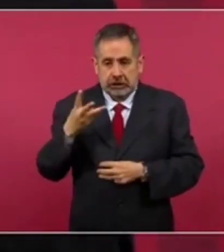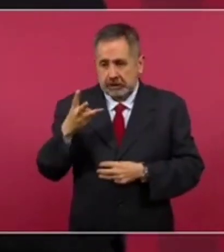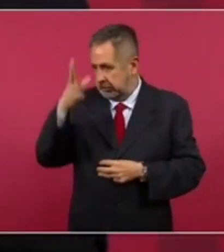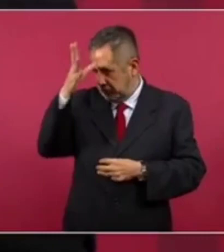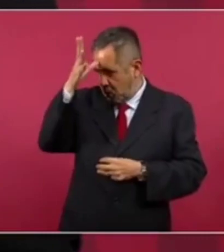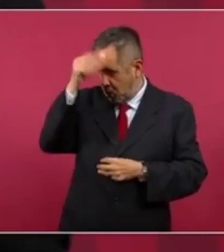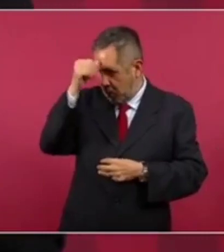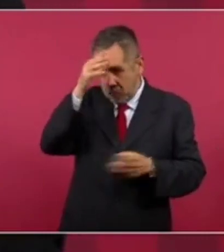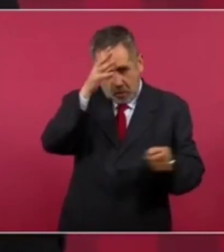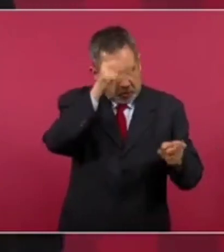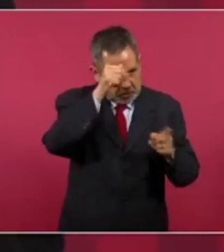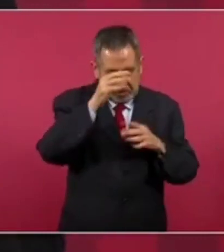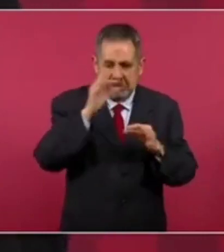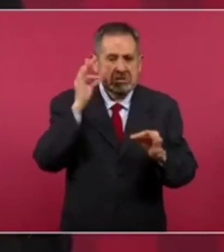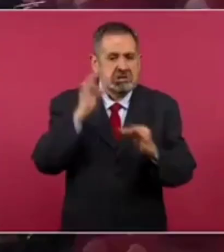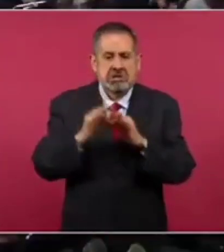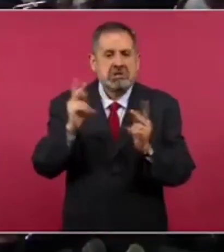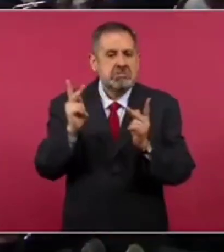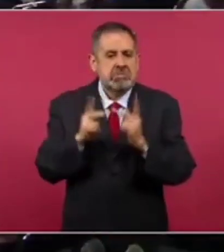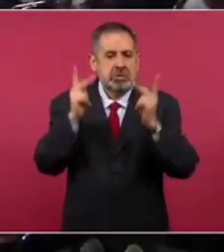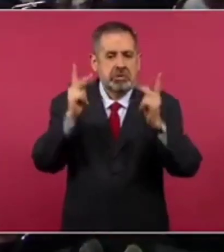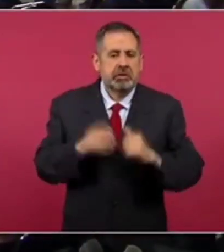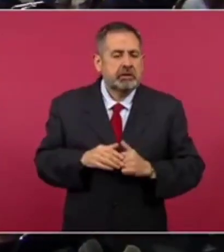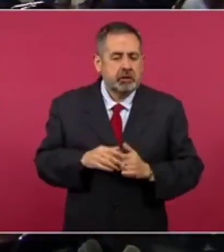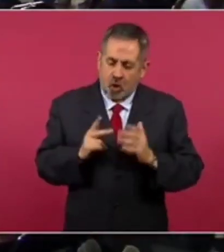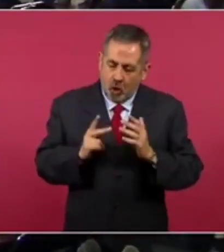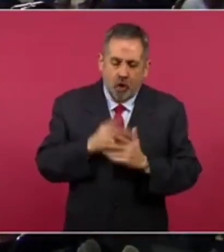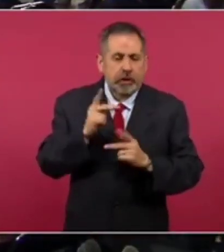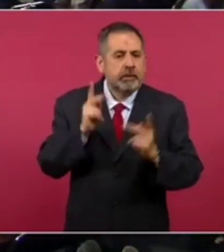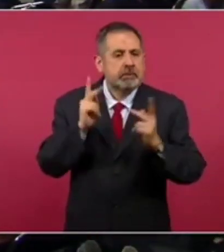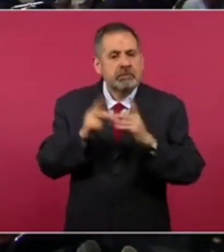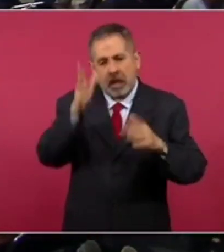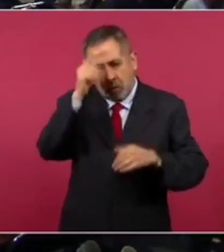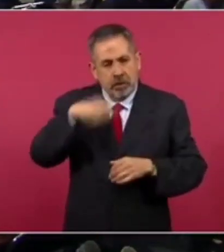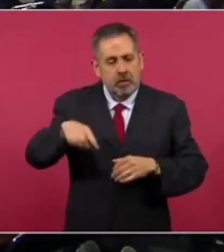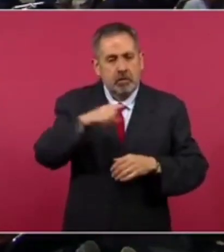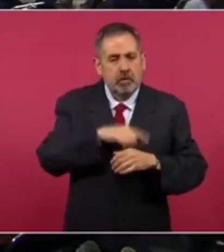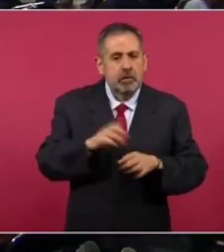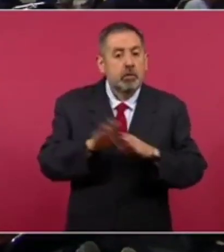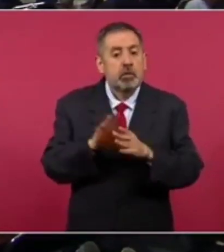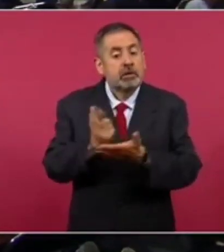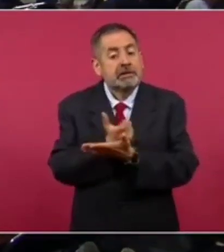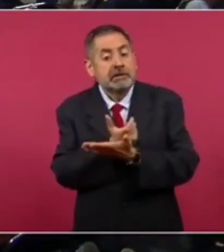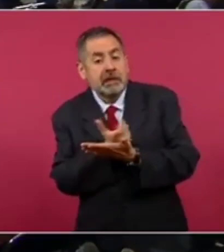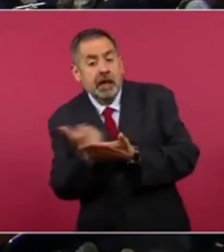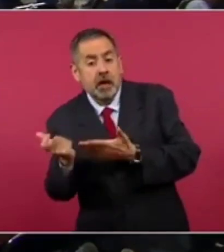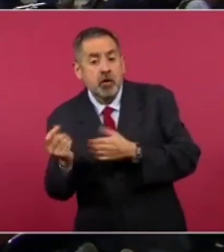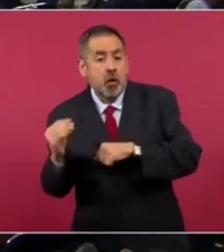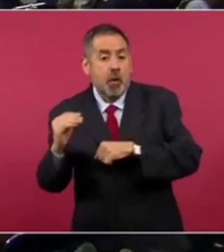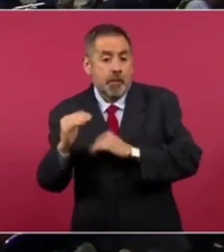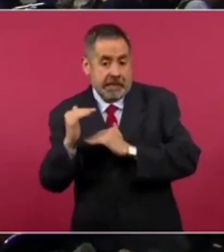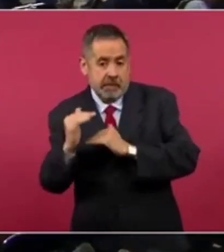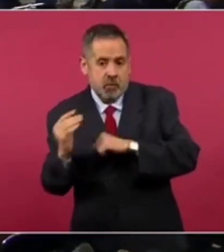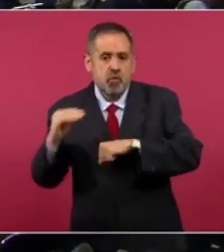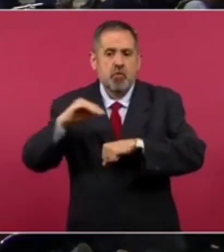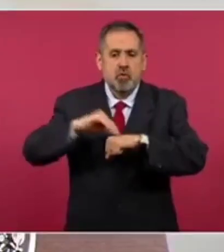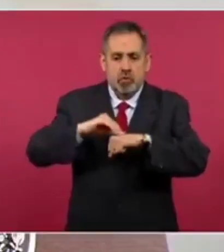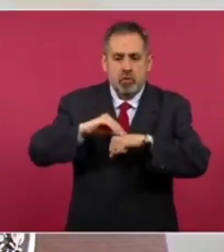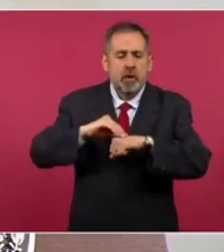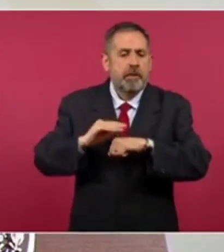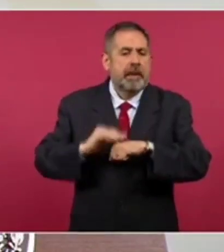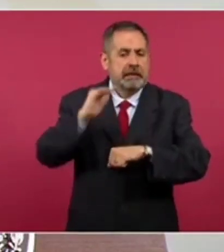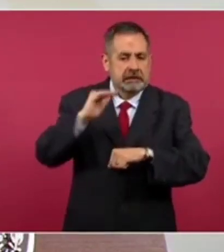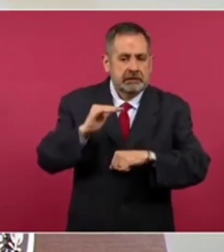una vez más en el incremento al salario